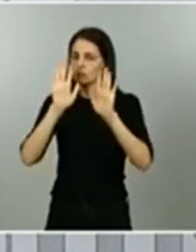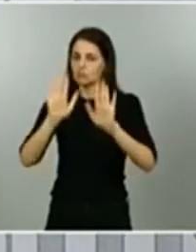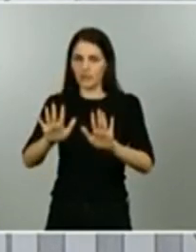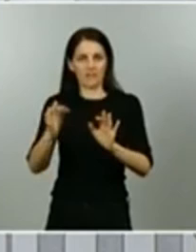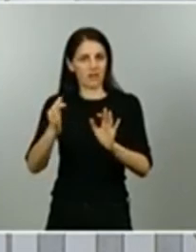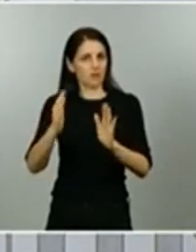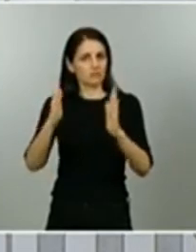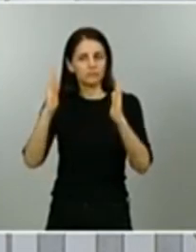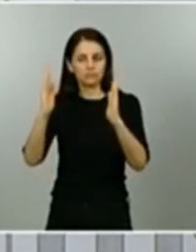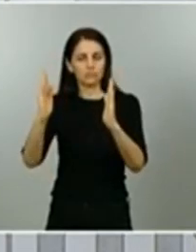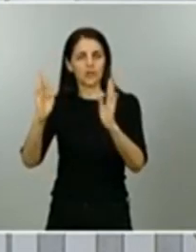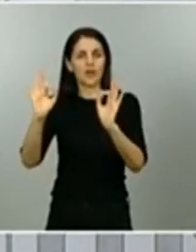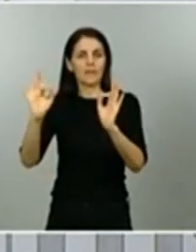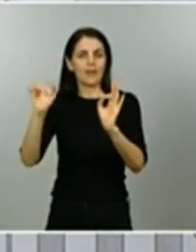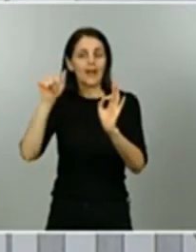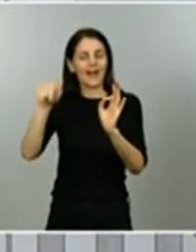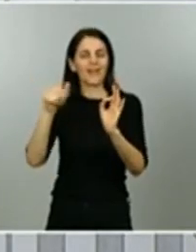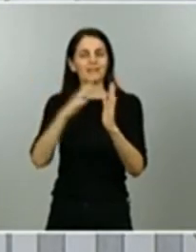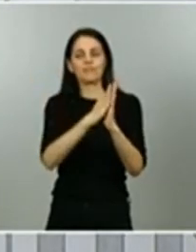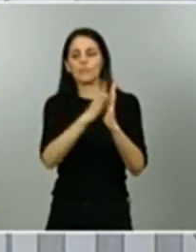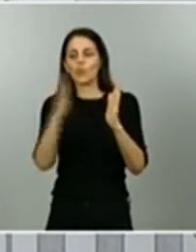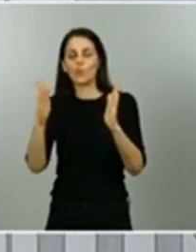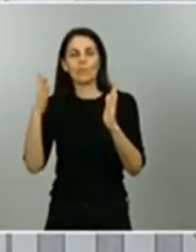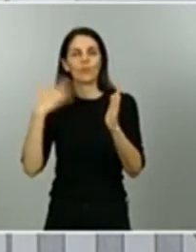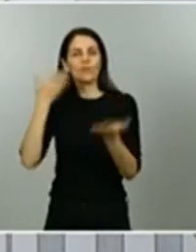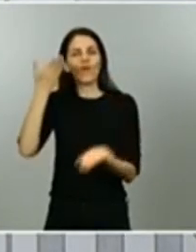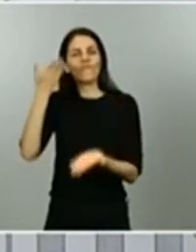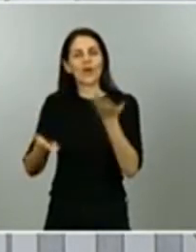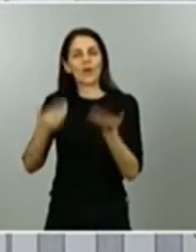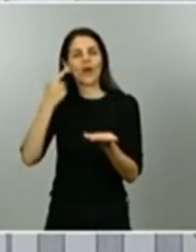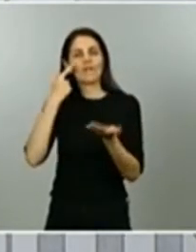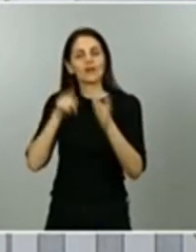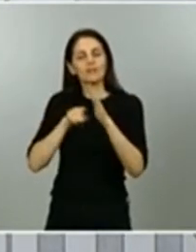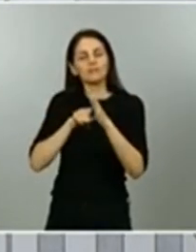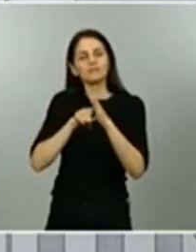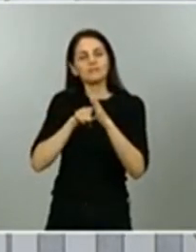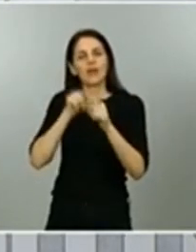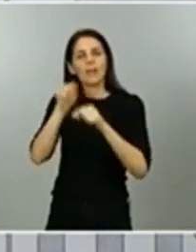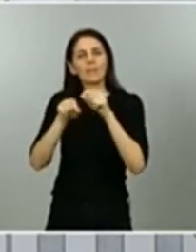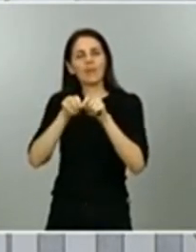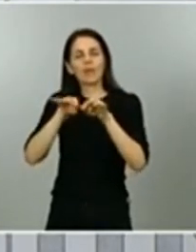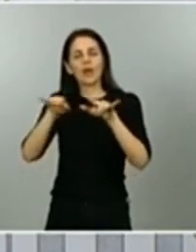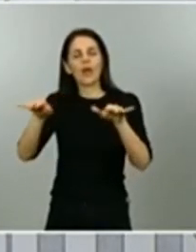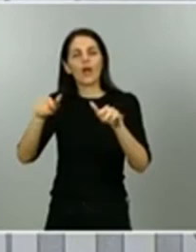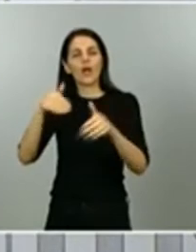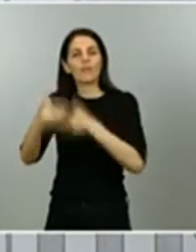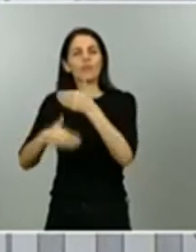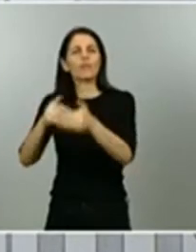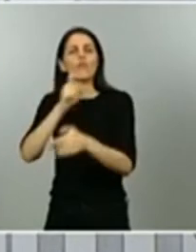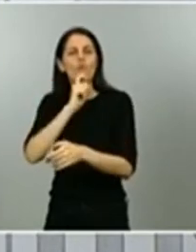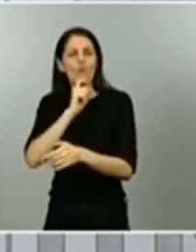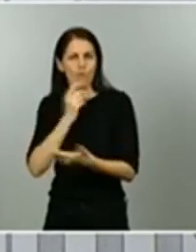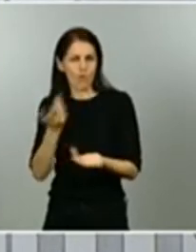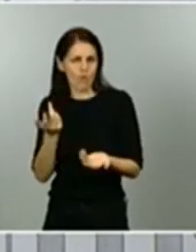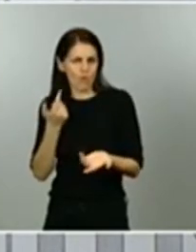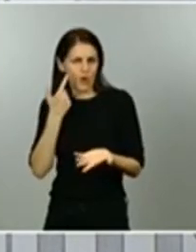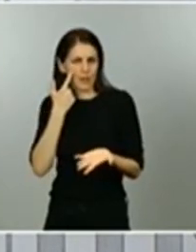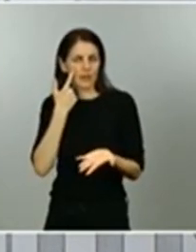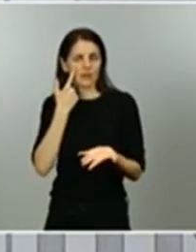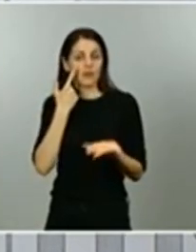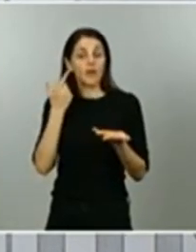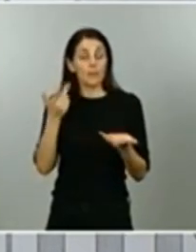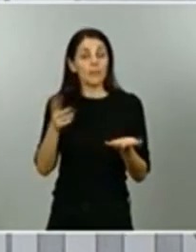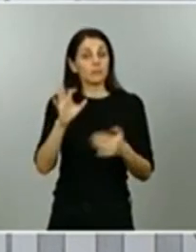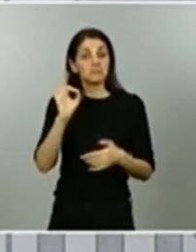evaluar los efectos que se producen en la evolución de la epidemia de estas medidas de fase 1 pero el lunes pueden proponer aquellas